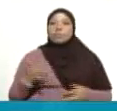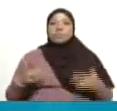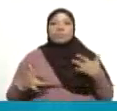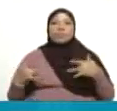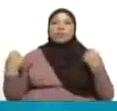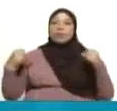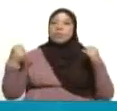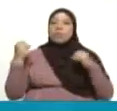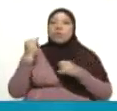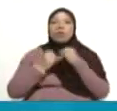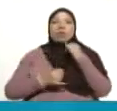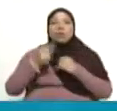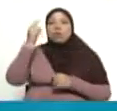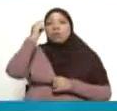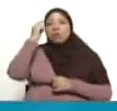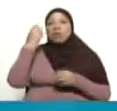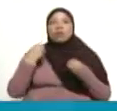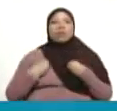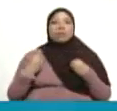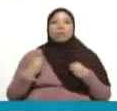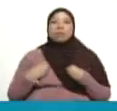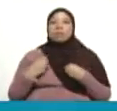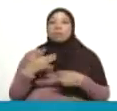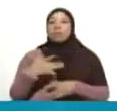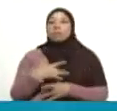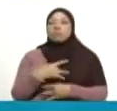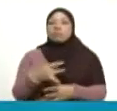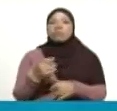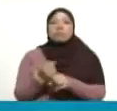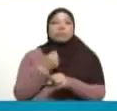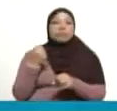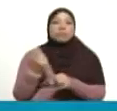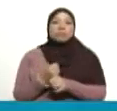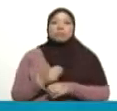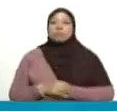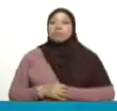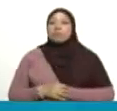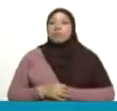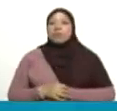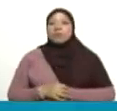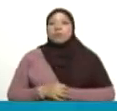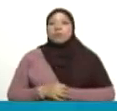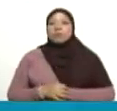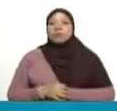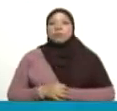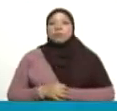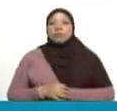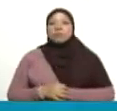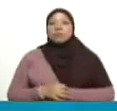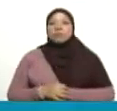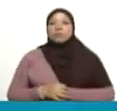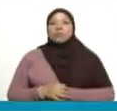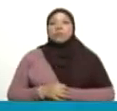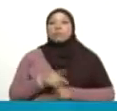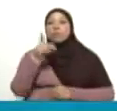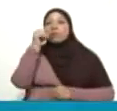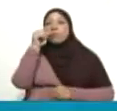Hasta el último día de su vida estuvo intelectualmente vivo, activo. Es un hombre que